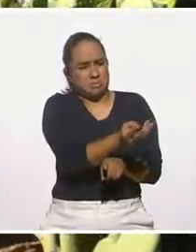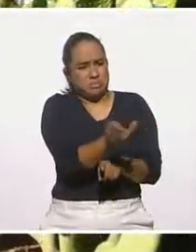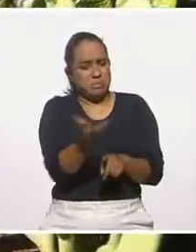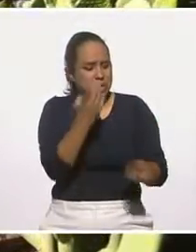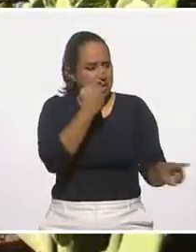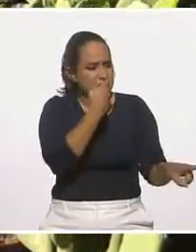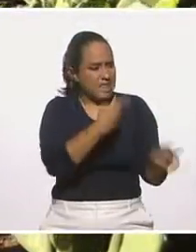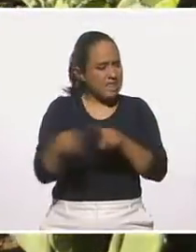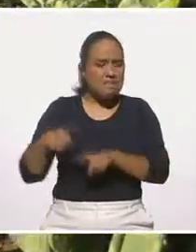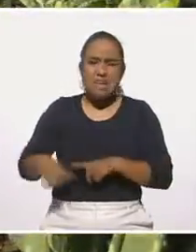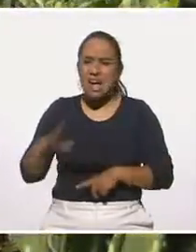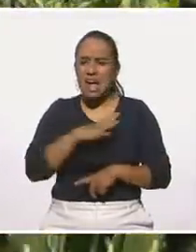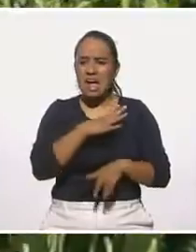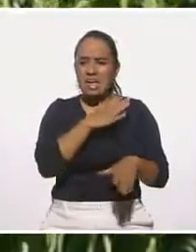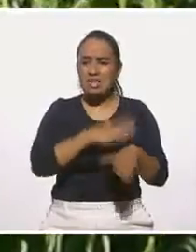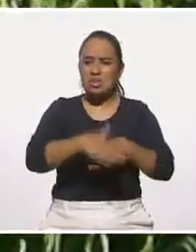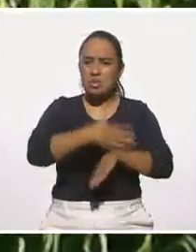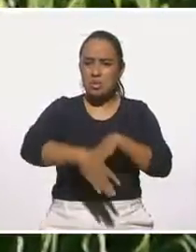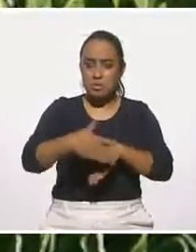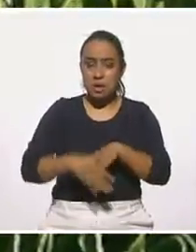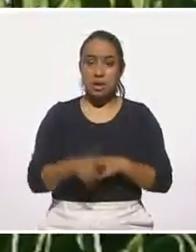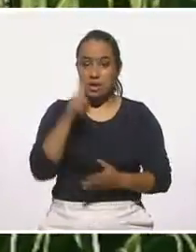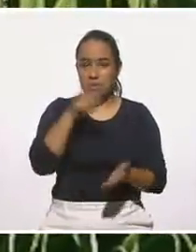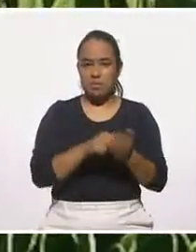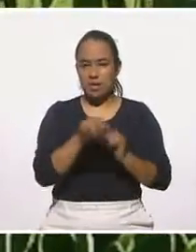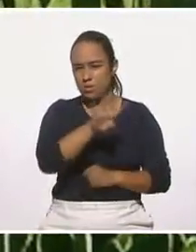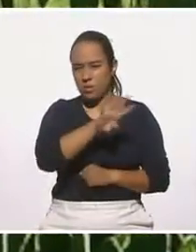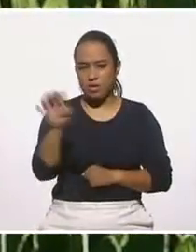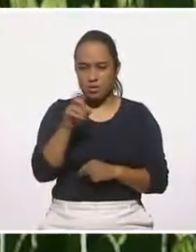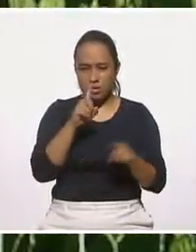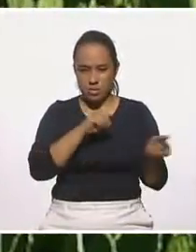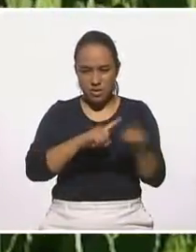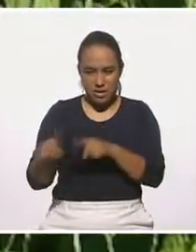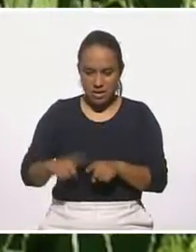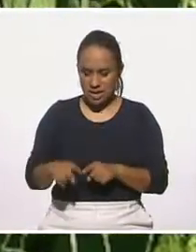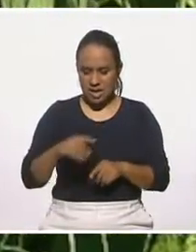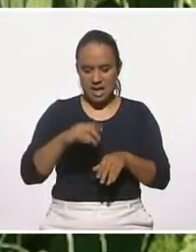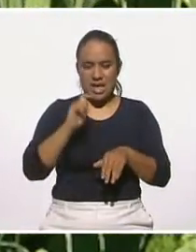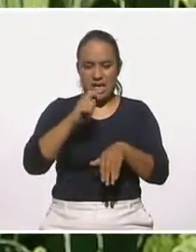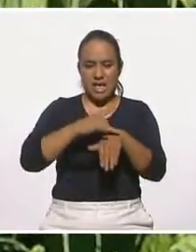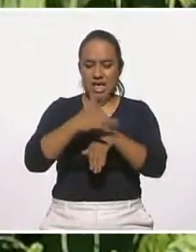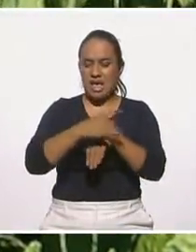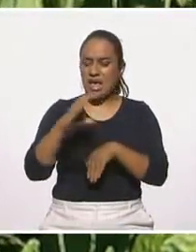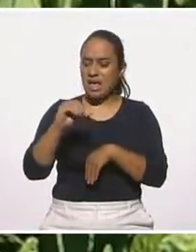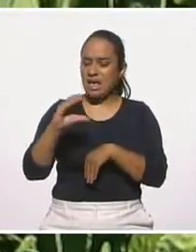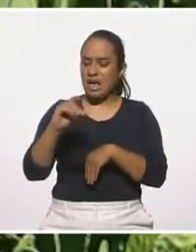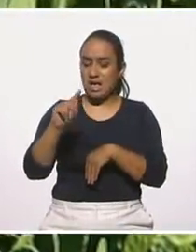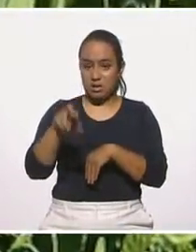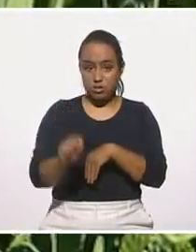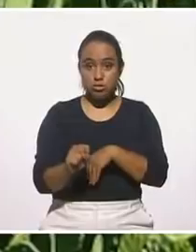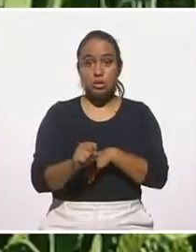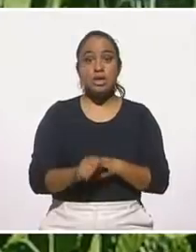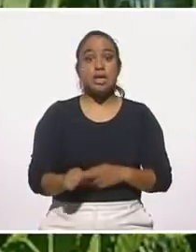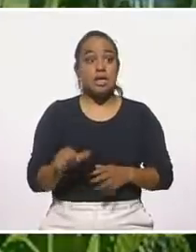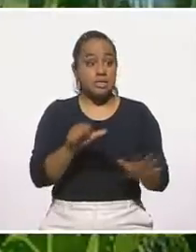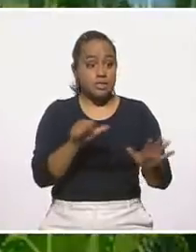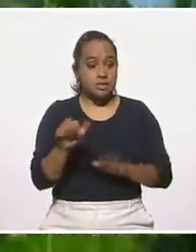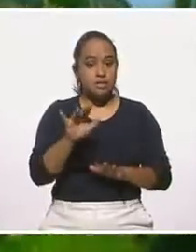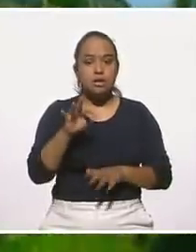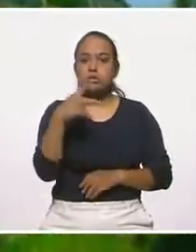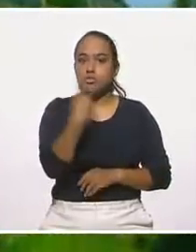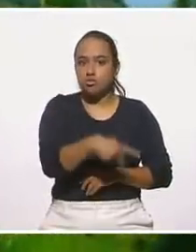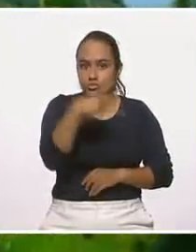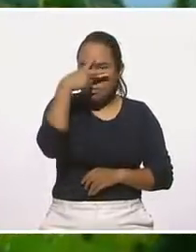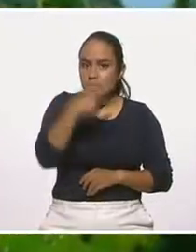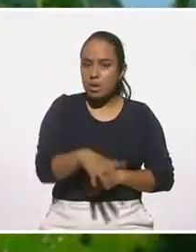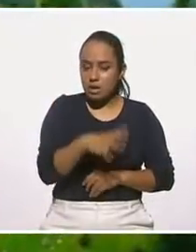especies de nopales. De las 1,400 especies de cactus, 670 viven en México y